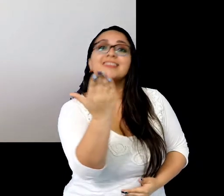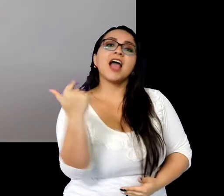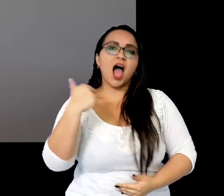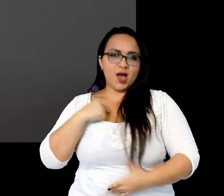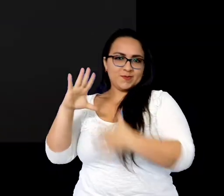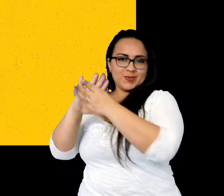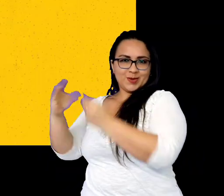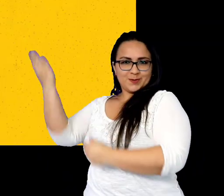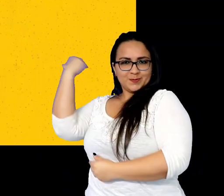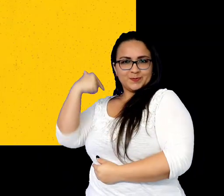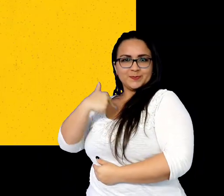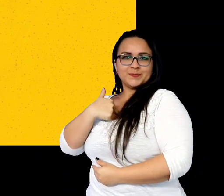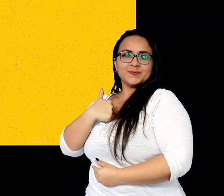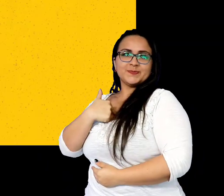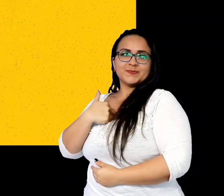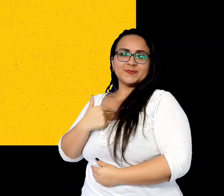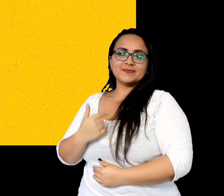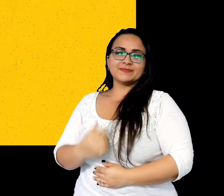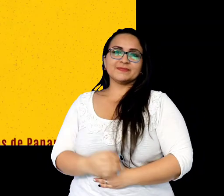contado.